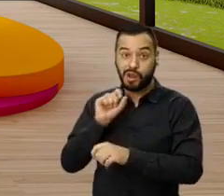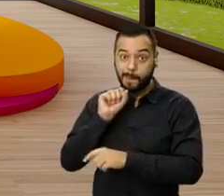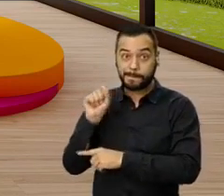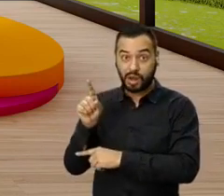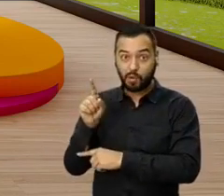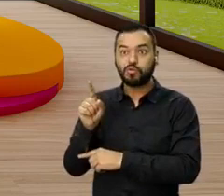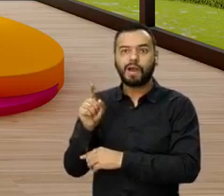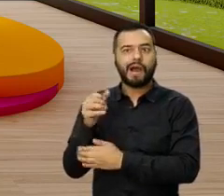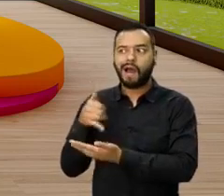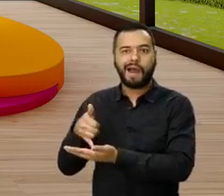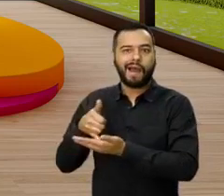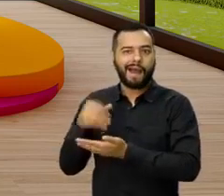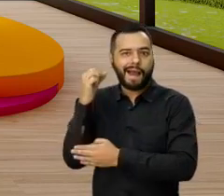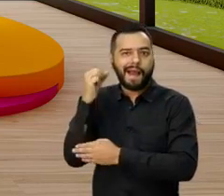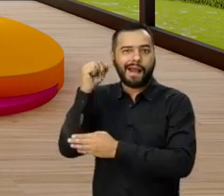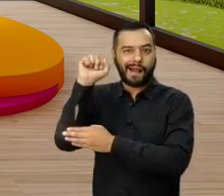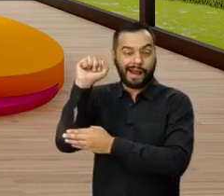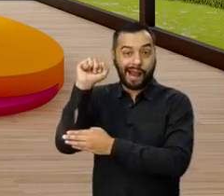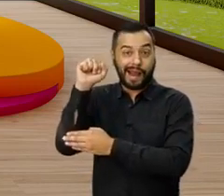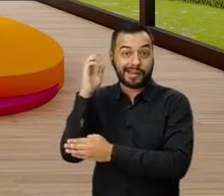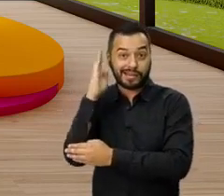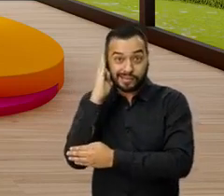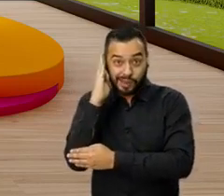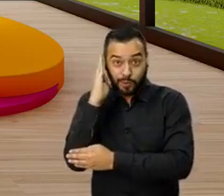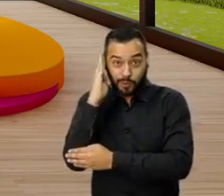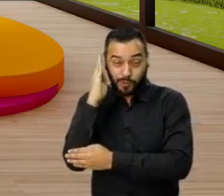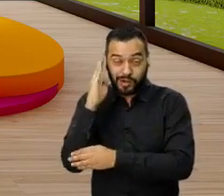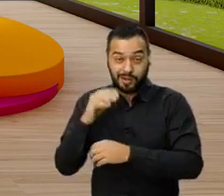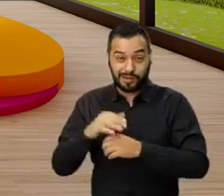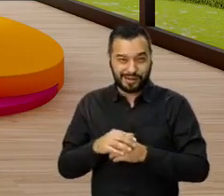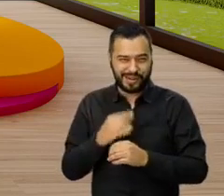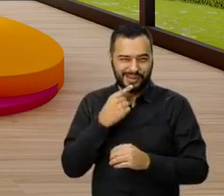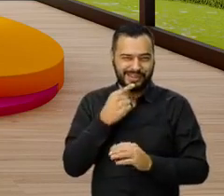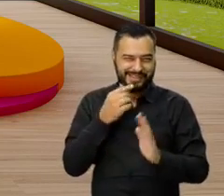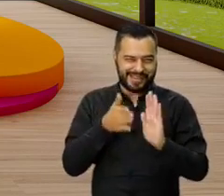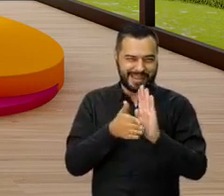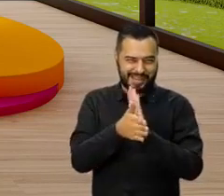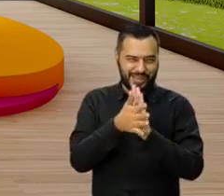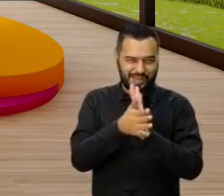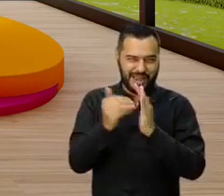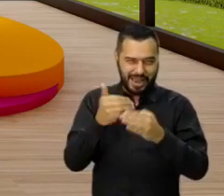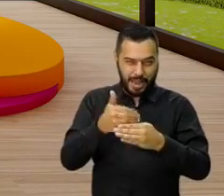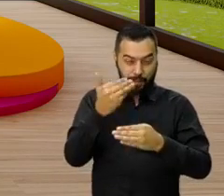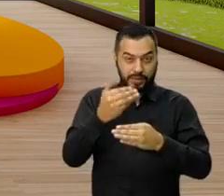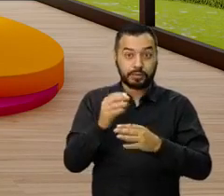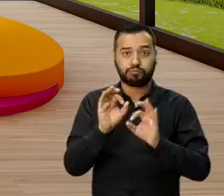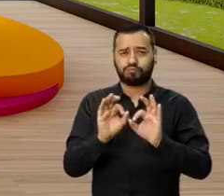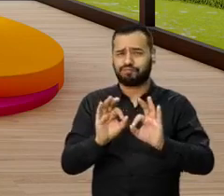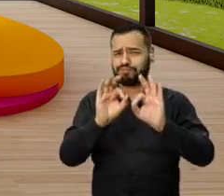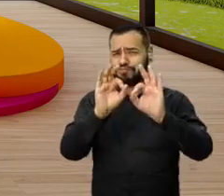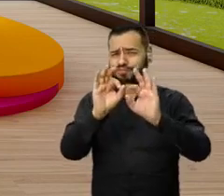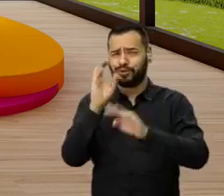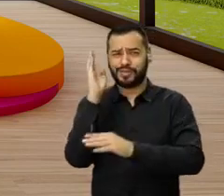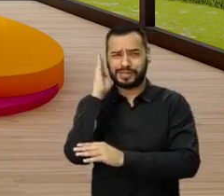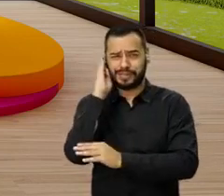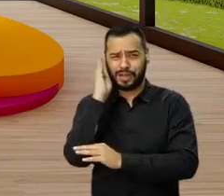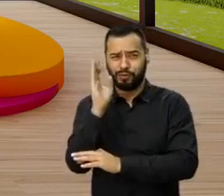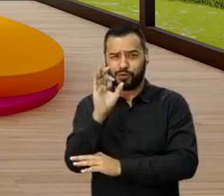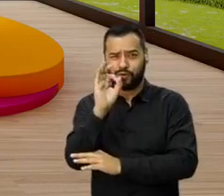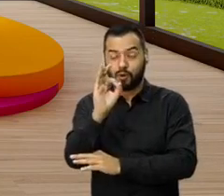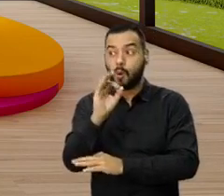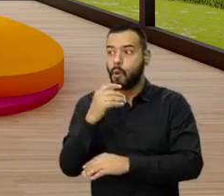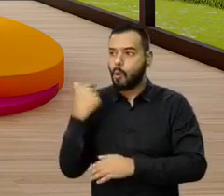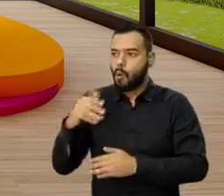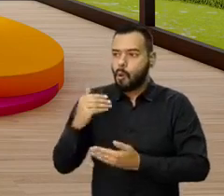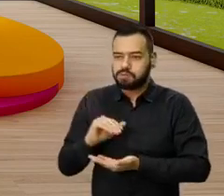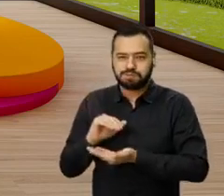sobre lo que estamos hablando y si lo hacen, pues van a ser ganadores, como les dije al inicio, de un espectacular celular, un